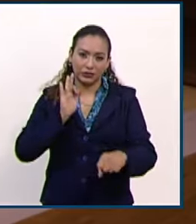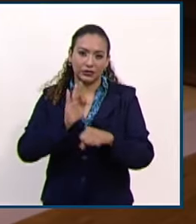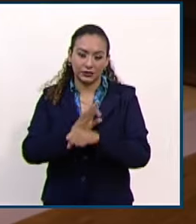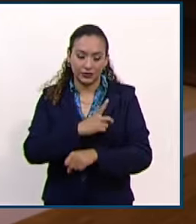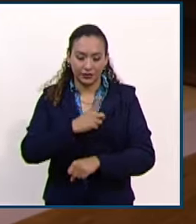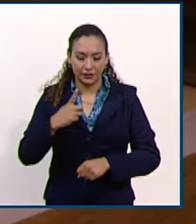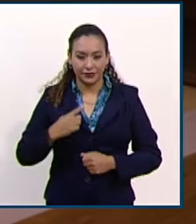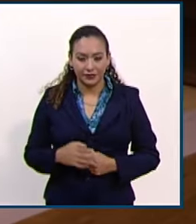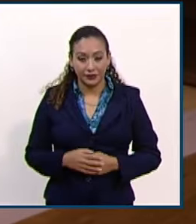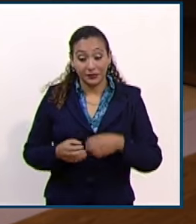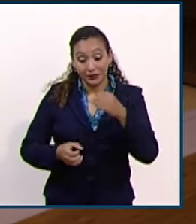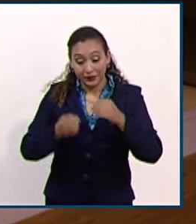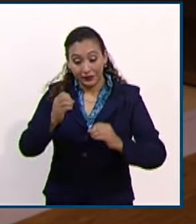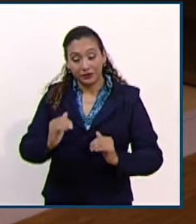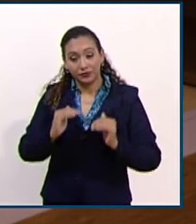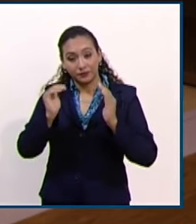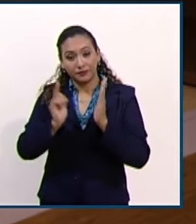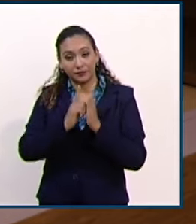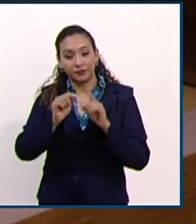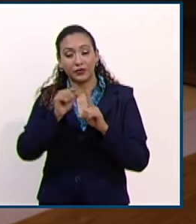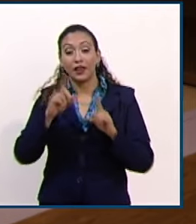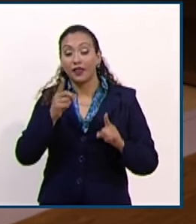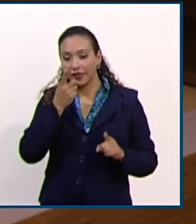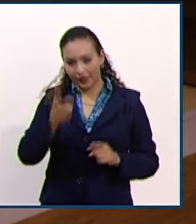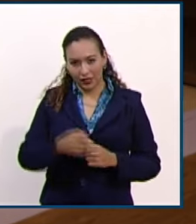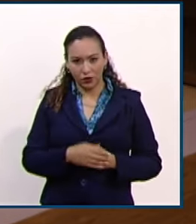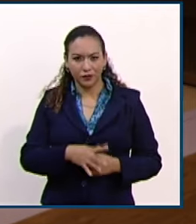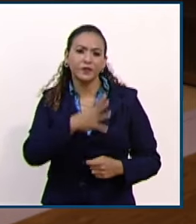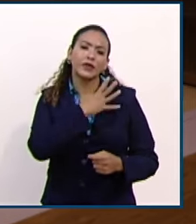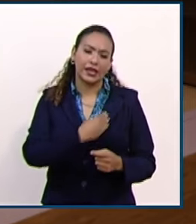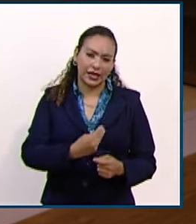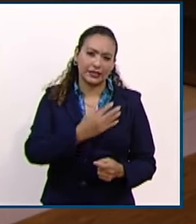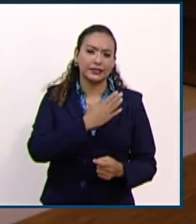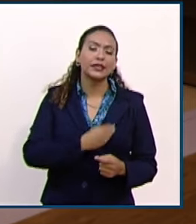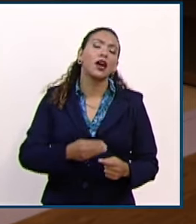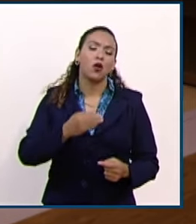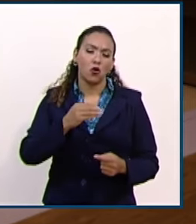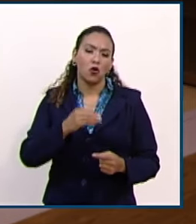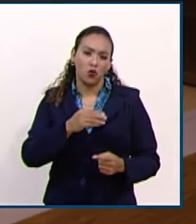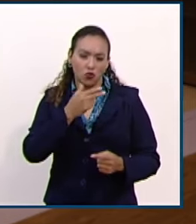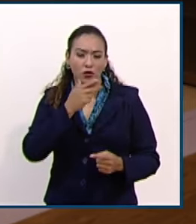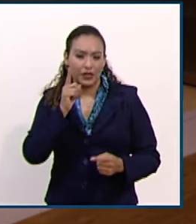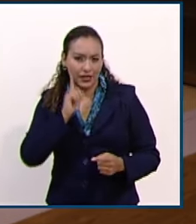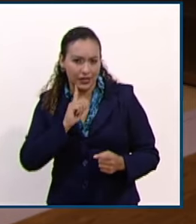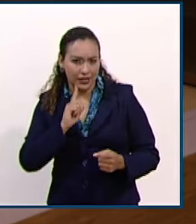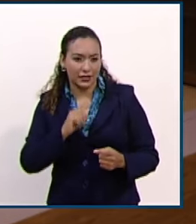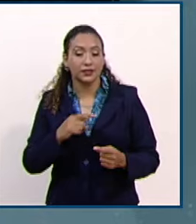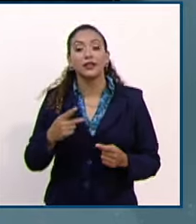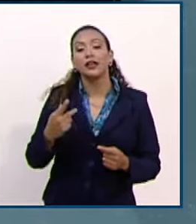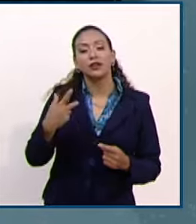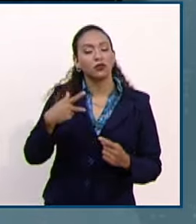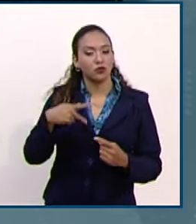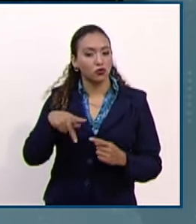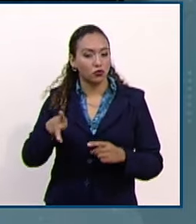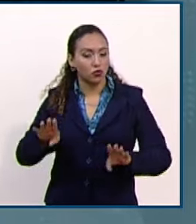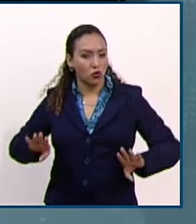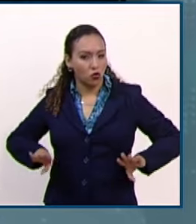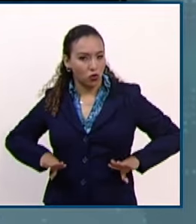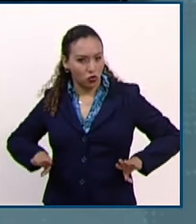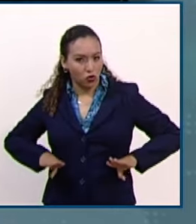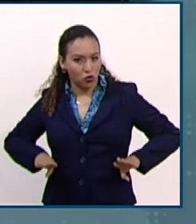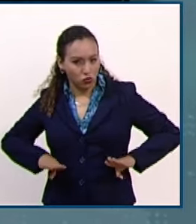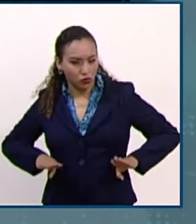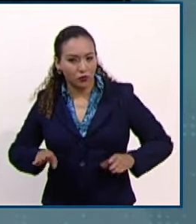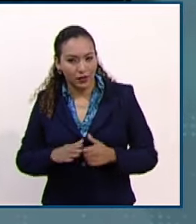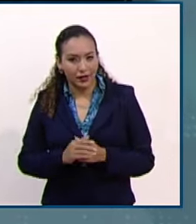La Suprema Corte estableció que las hijas e hijos de parejas homoparentales tienen derecho al reconocimiento de